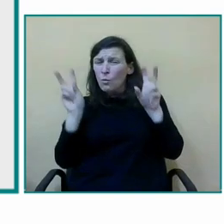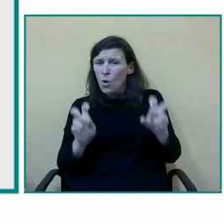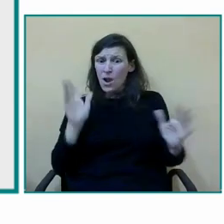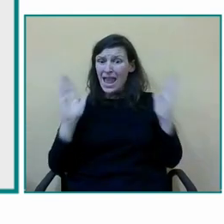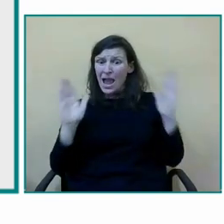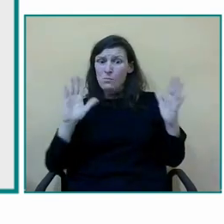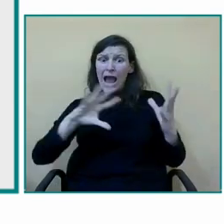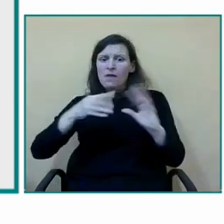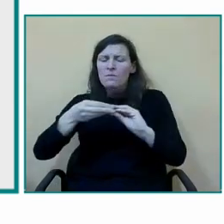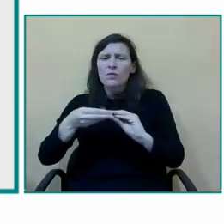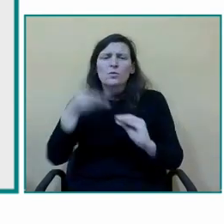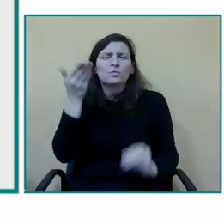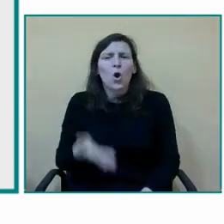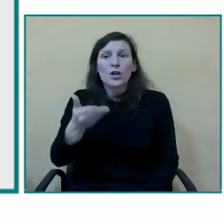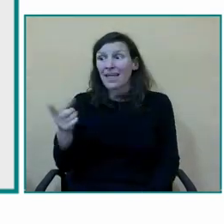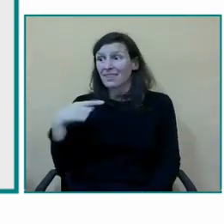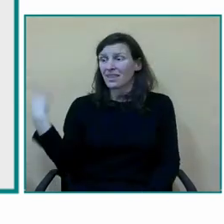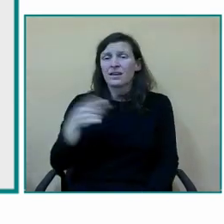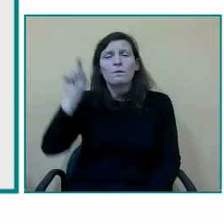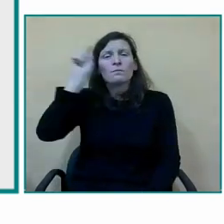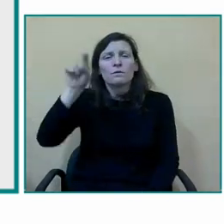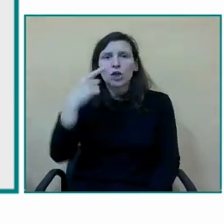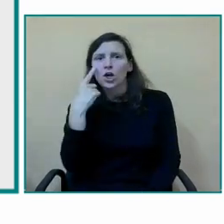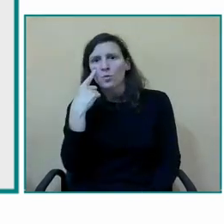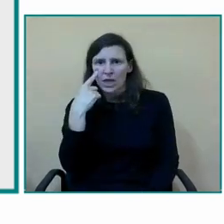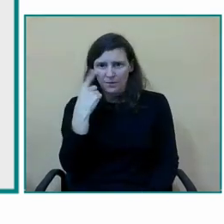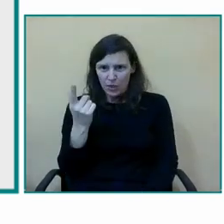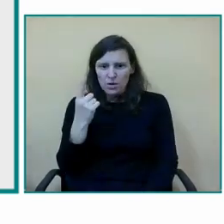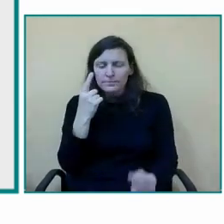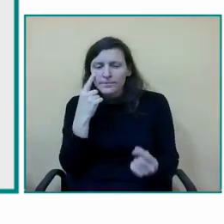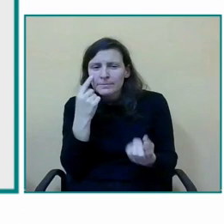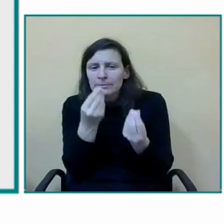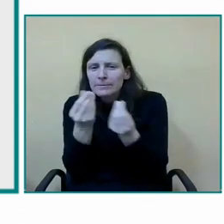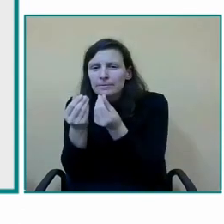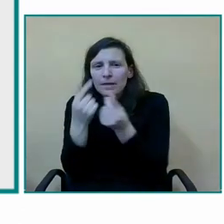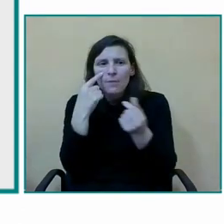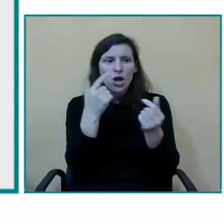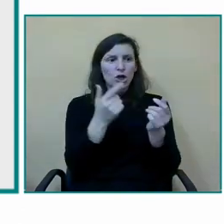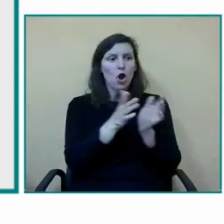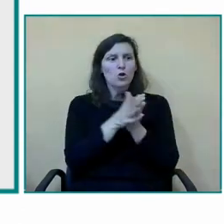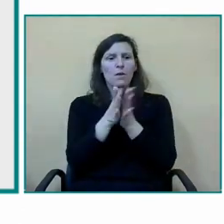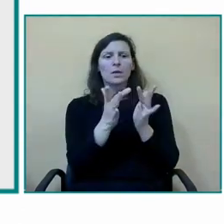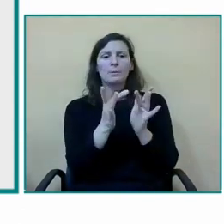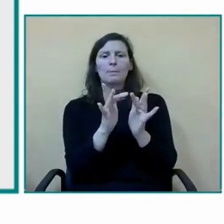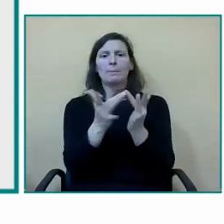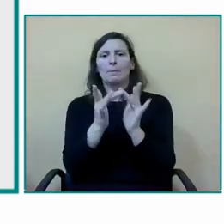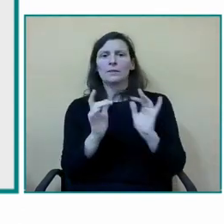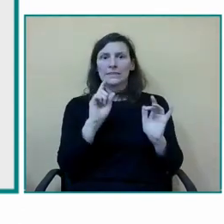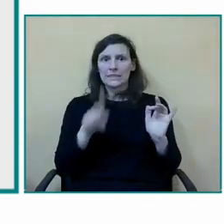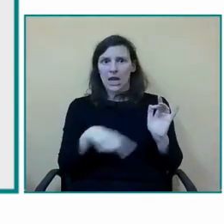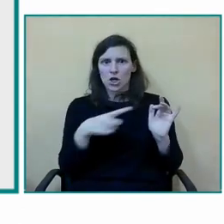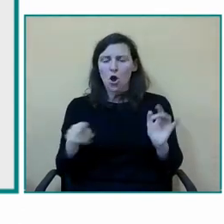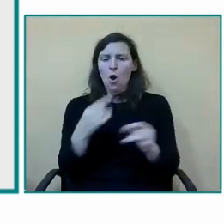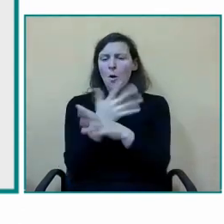dentro del aula como en el patio vemos cómo se relacionan cuál es su código comunicativo preferente su desarrollo lingüístico